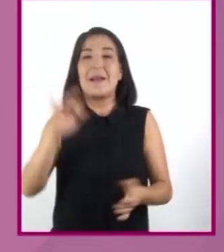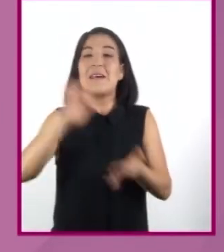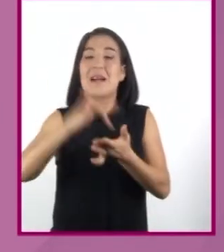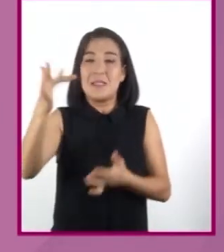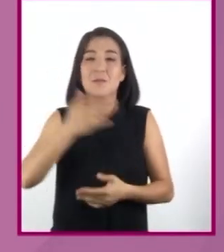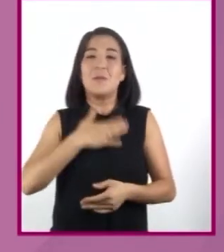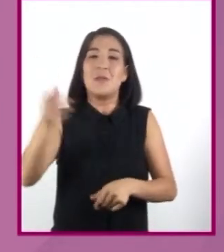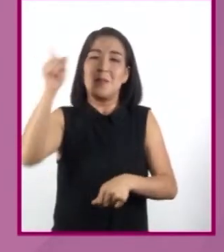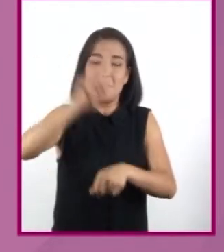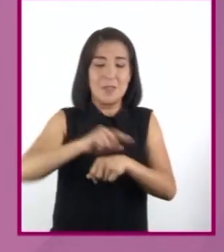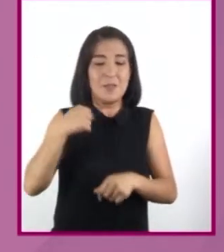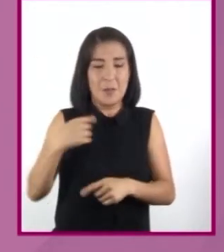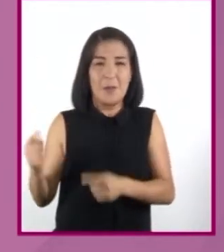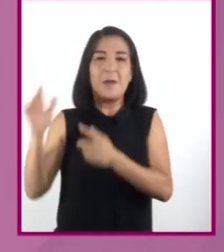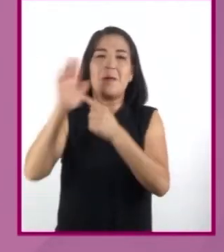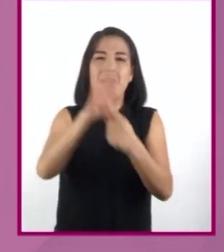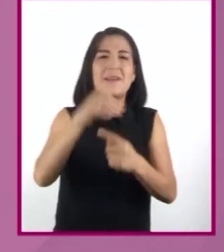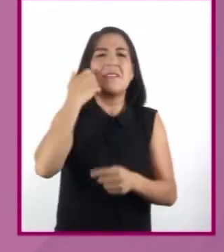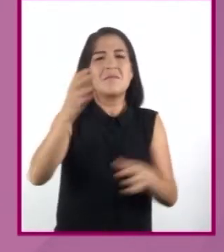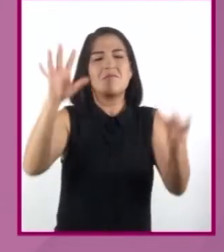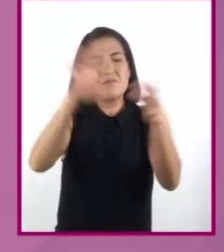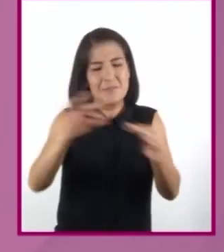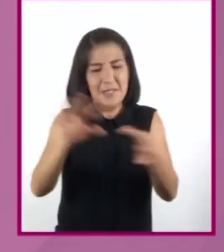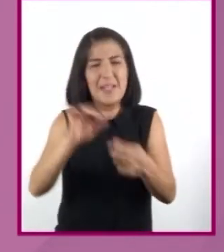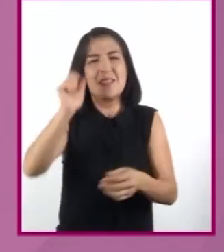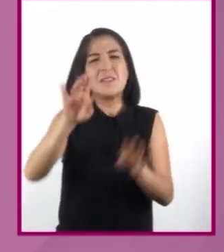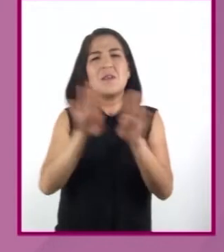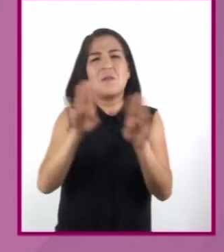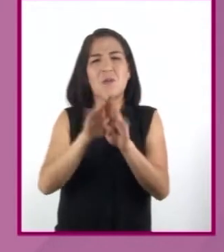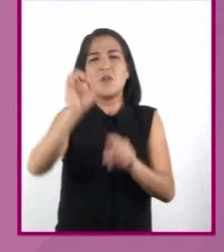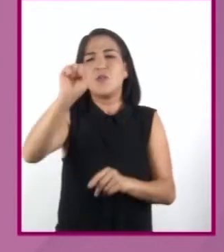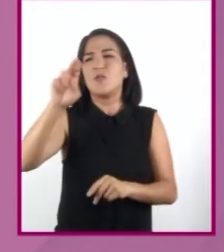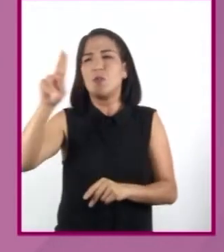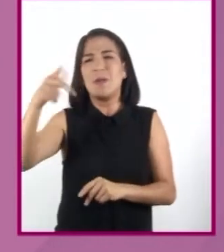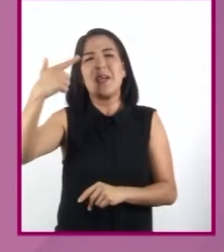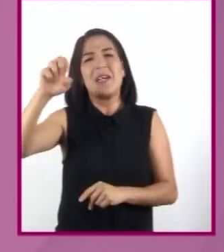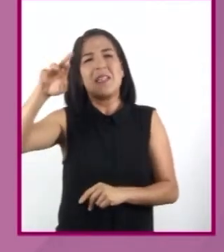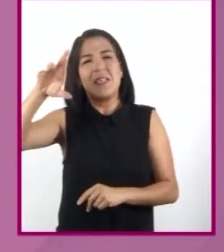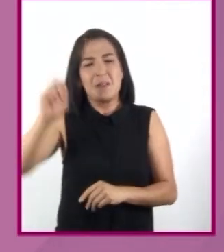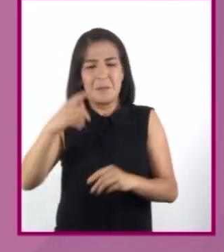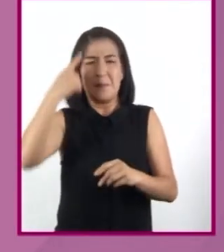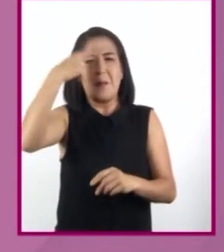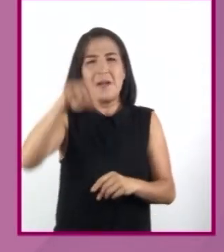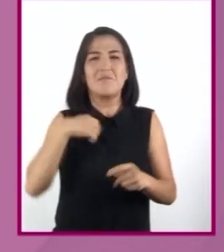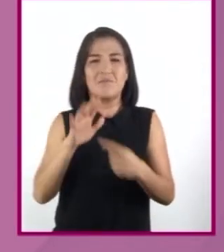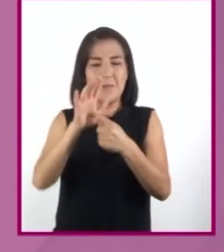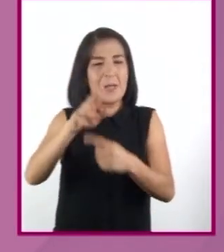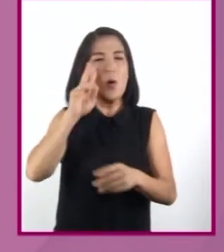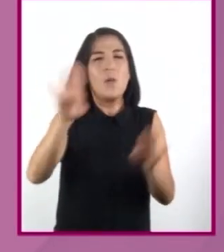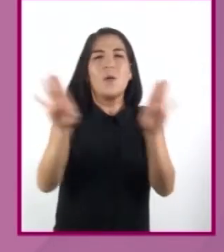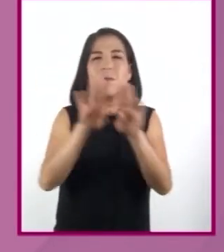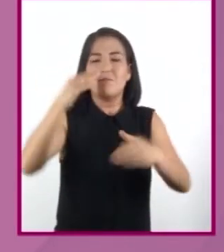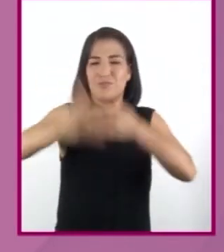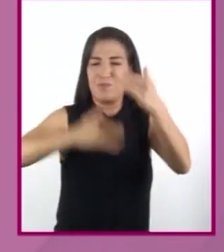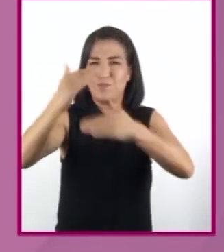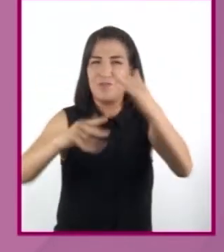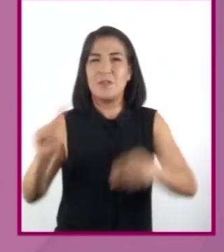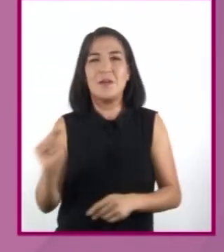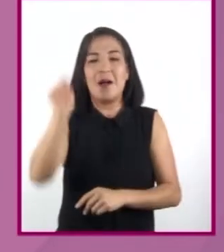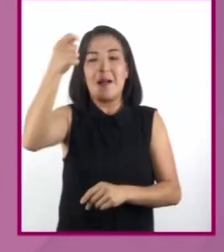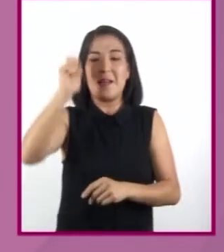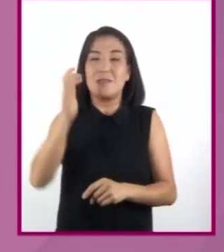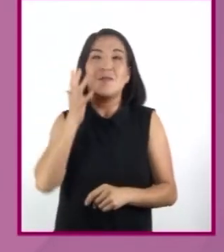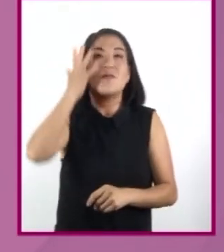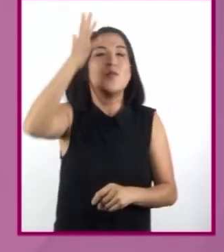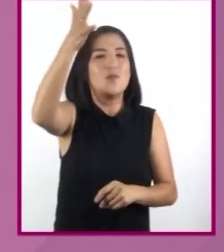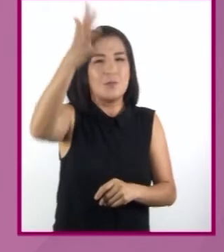Solo quiero agregar que en muchos textos literarios de este subgénero hemos vaticinado los avances tecnológicos futuros.